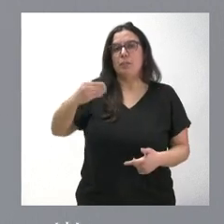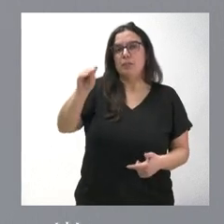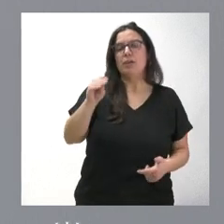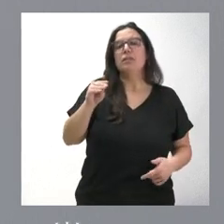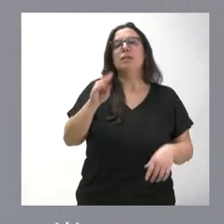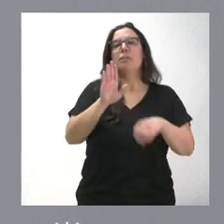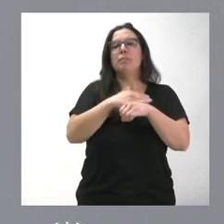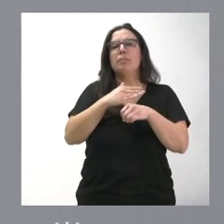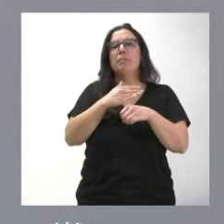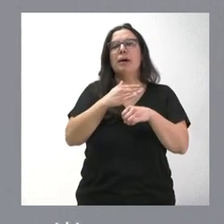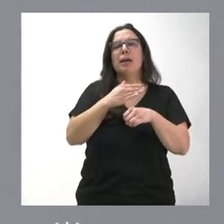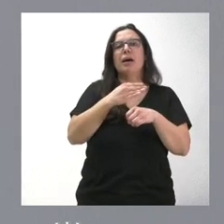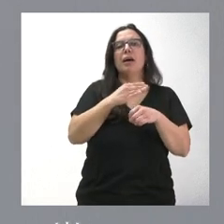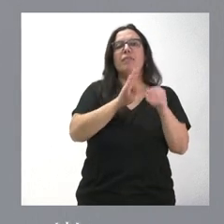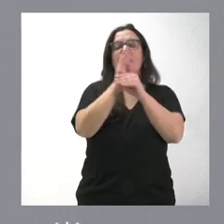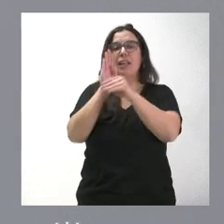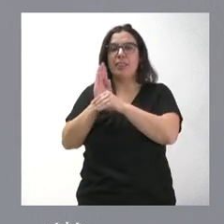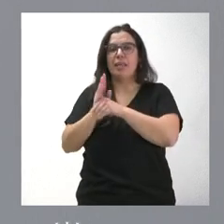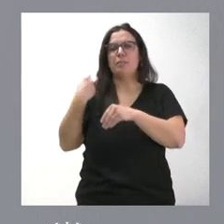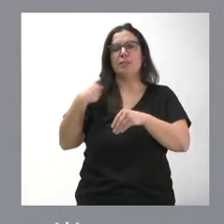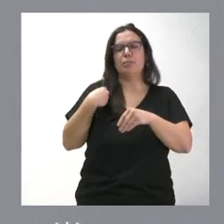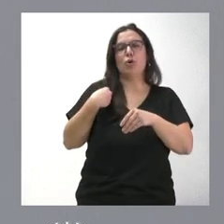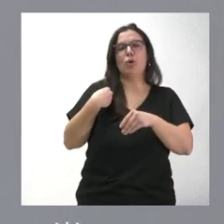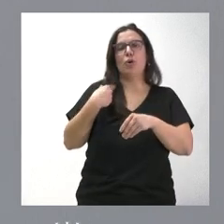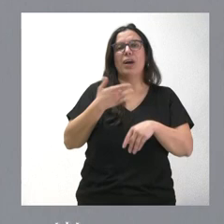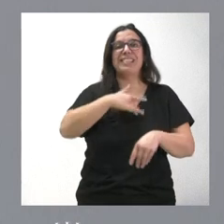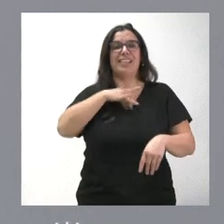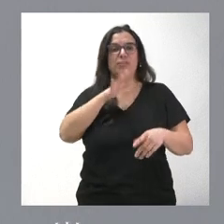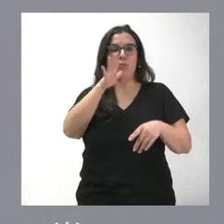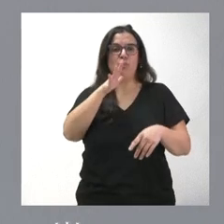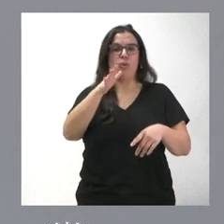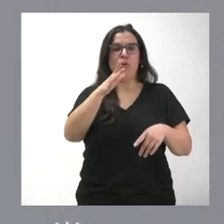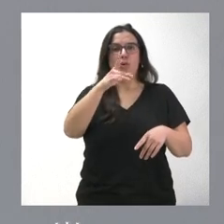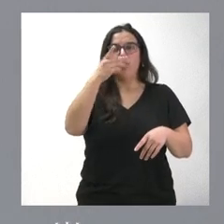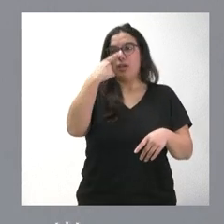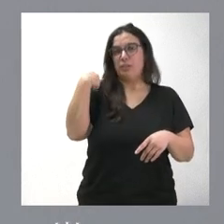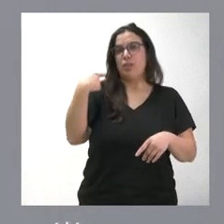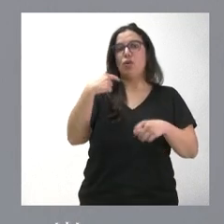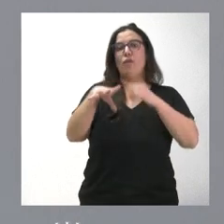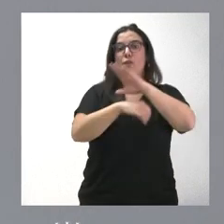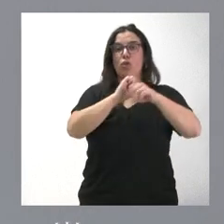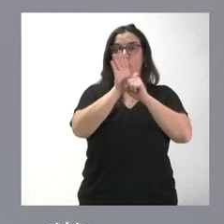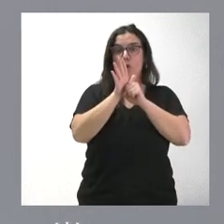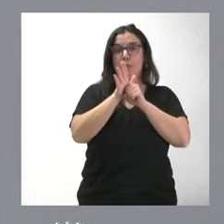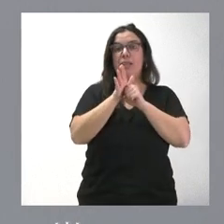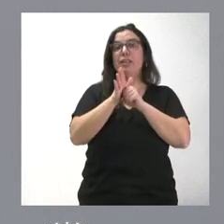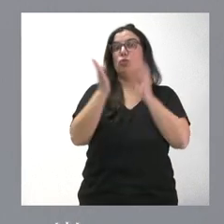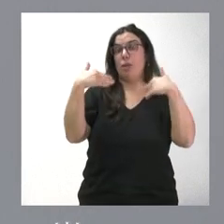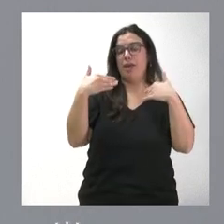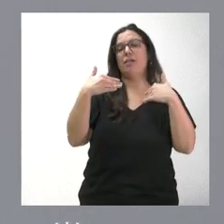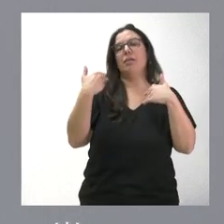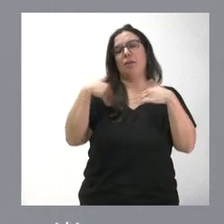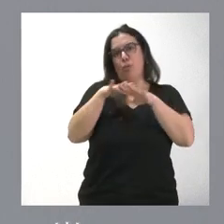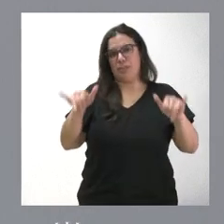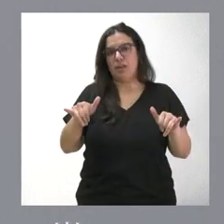financiar este exceso de déficit en el que incurrimos al no haber dispuesto ya en el año 2022 de fondo COVID como si tuvimos en el año 2021. Pero,